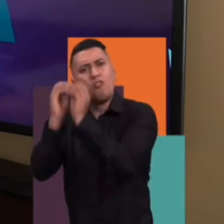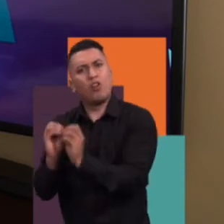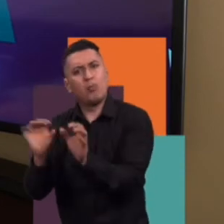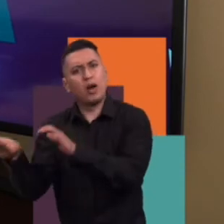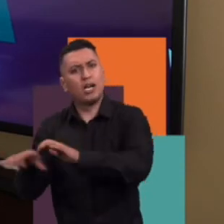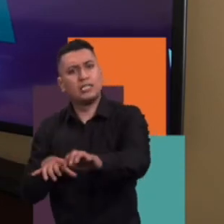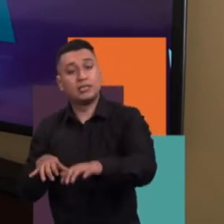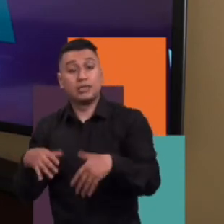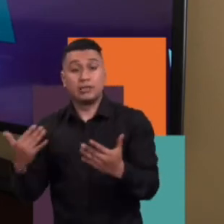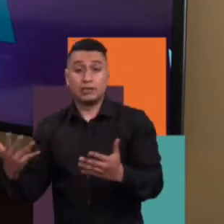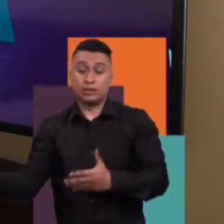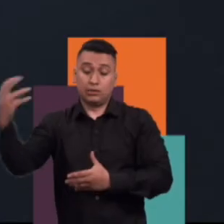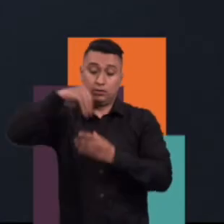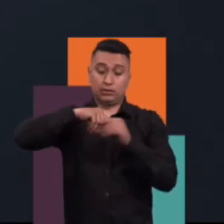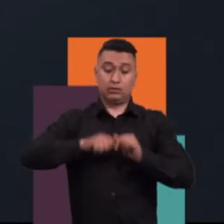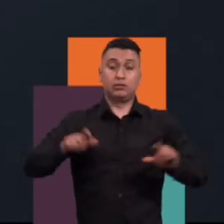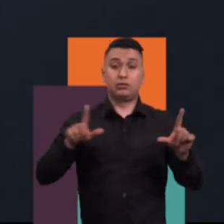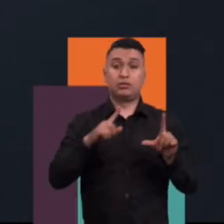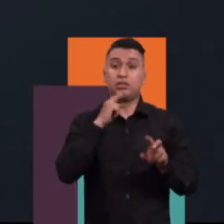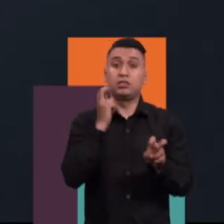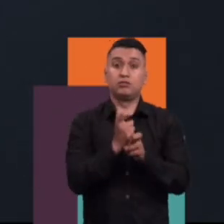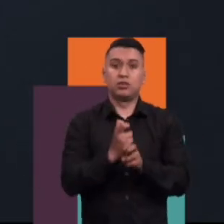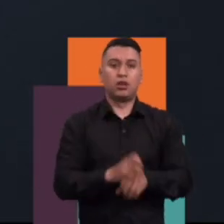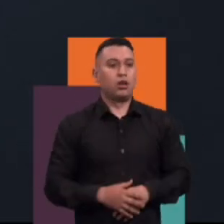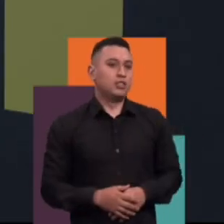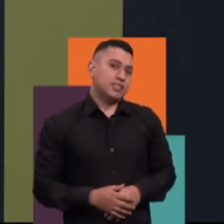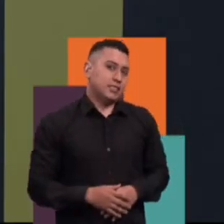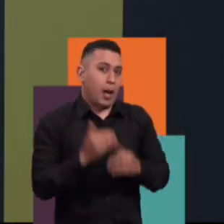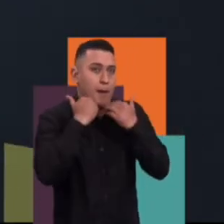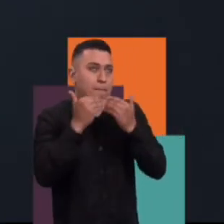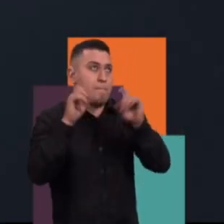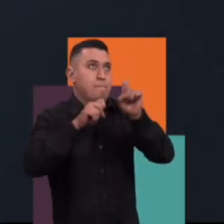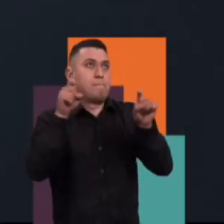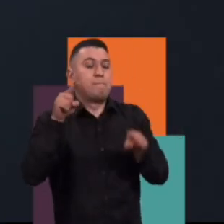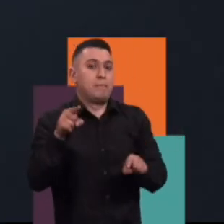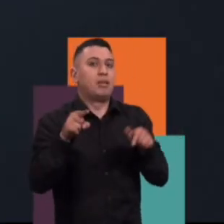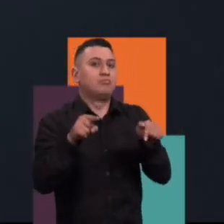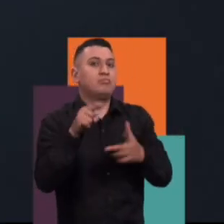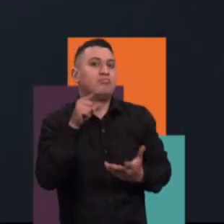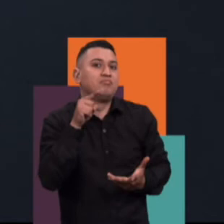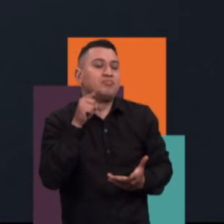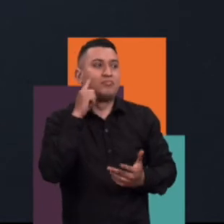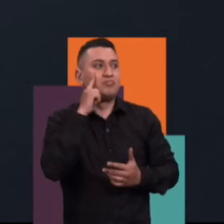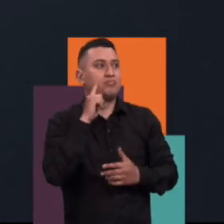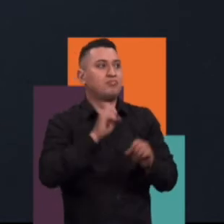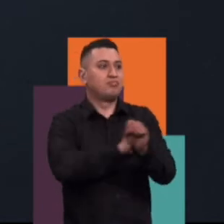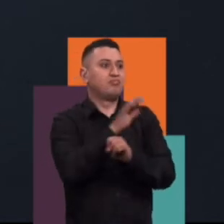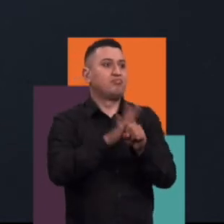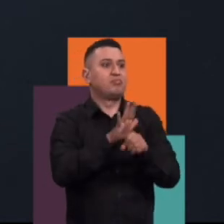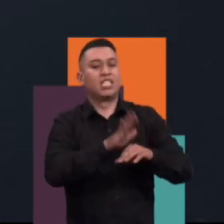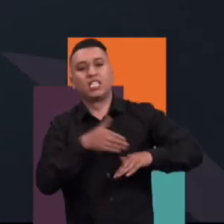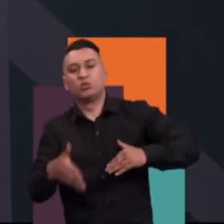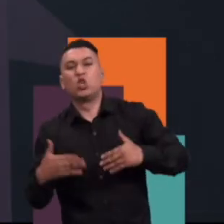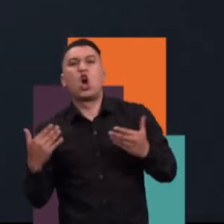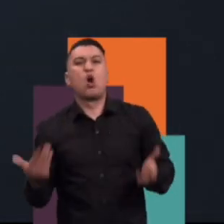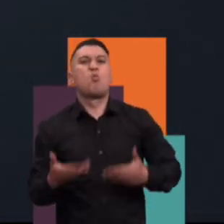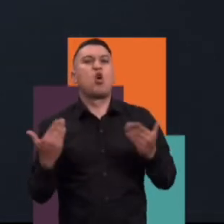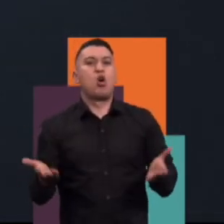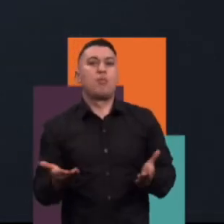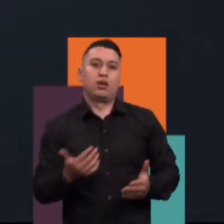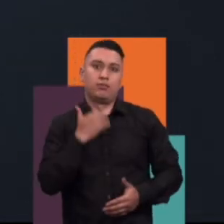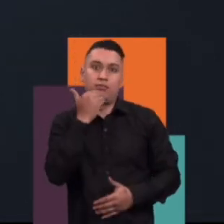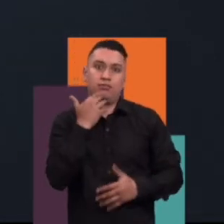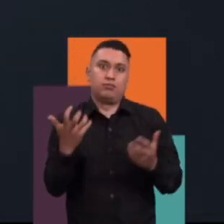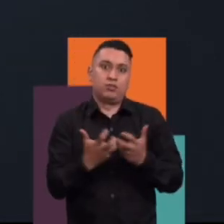la televisión. Juan Pablo. Bueno, no sabemos cómo va a ser la post-pandemia, ¿no? Entonces, vamos a aventurarnos a decir alguna cosa a ese